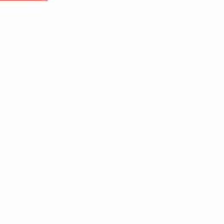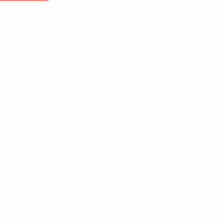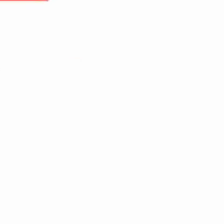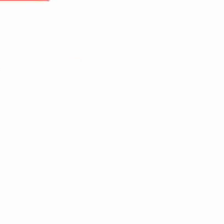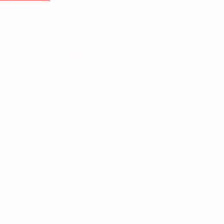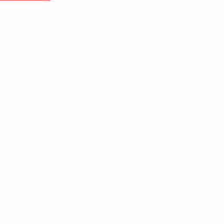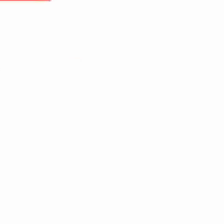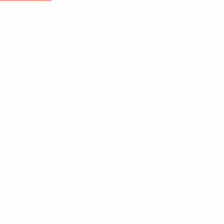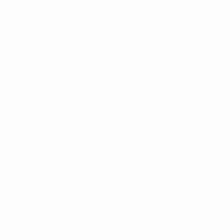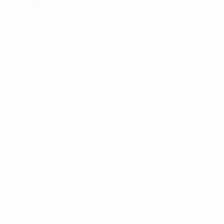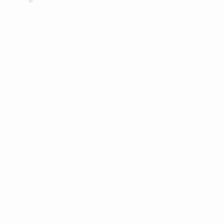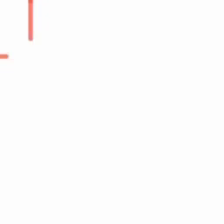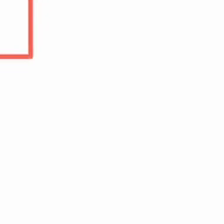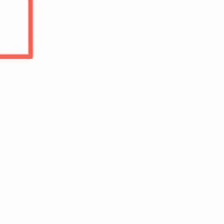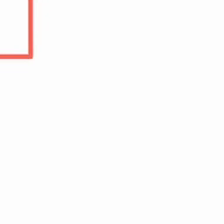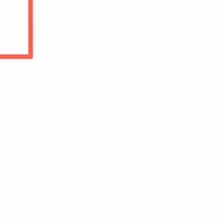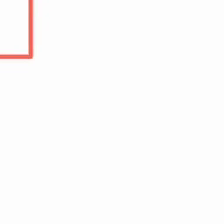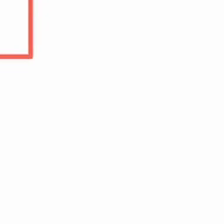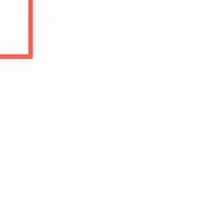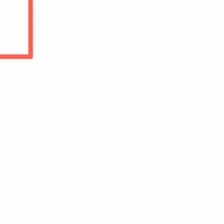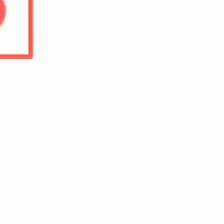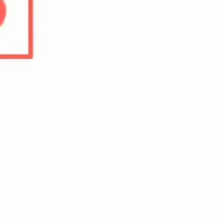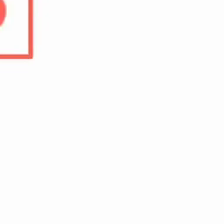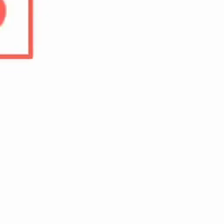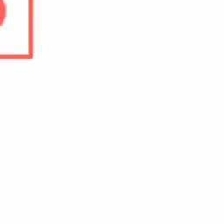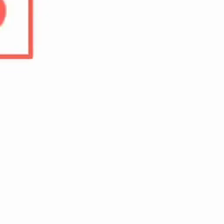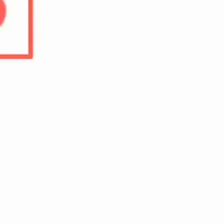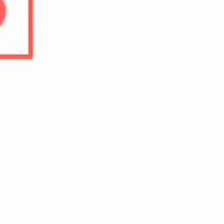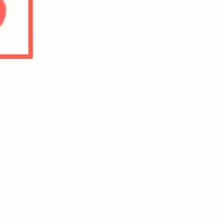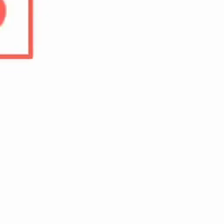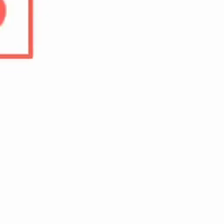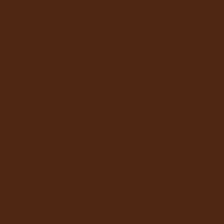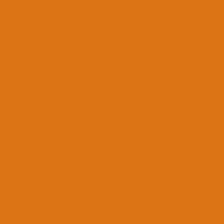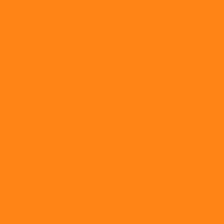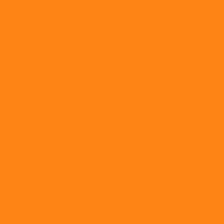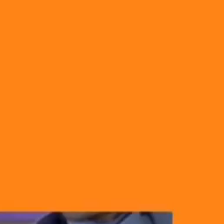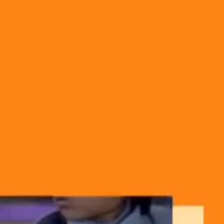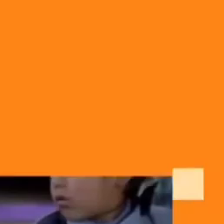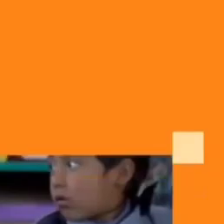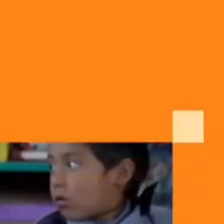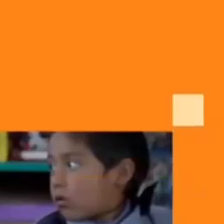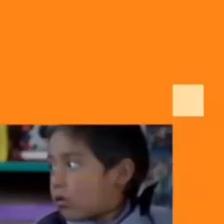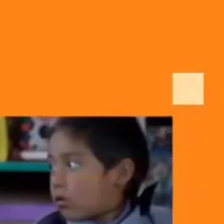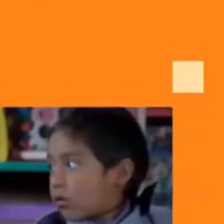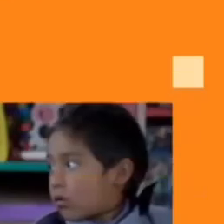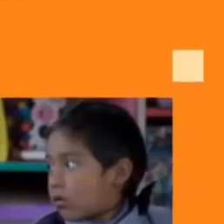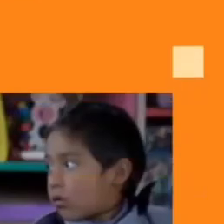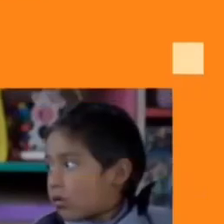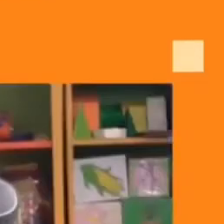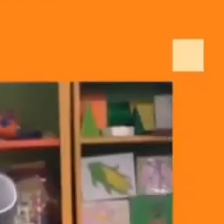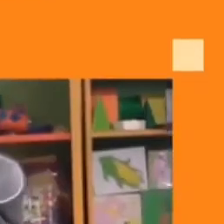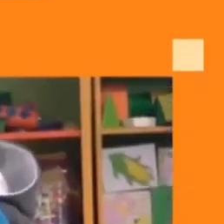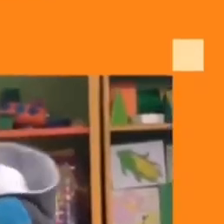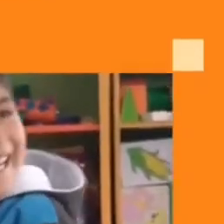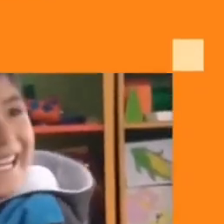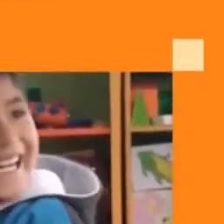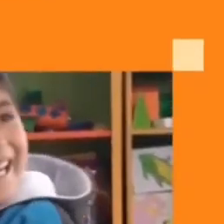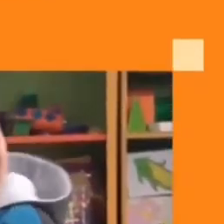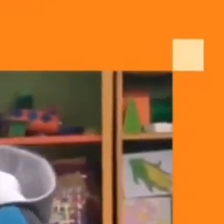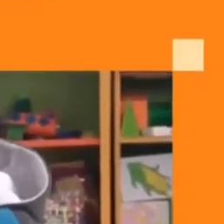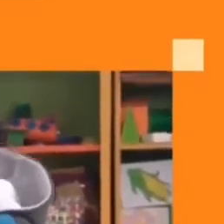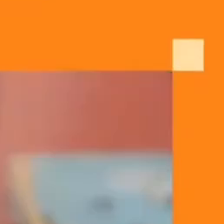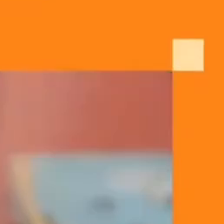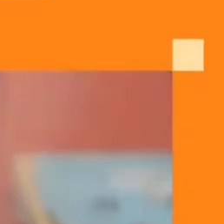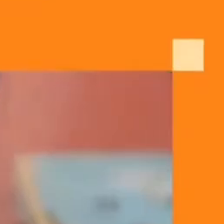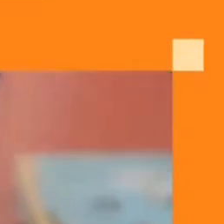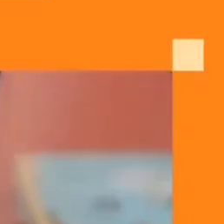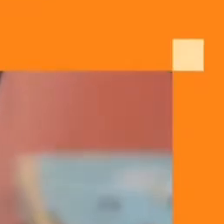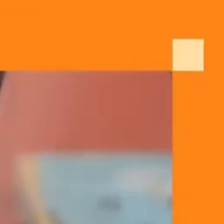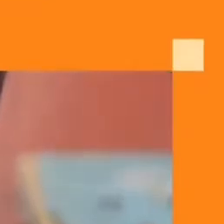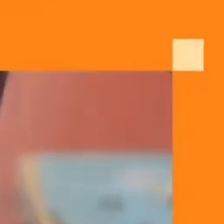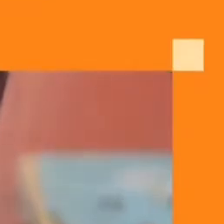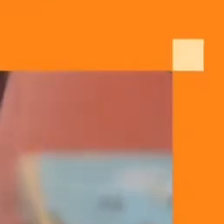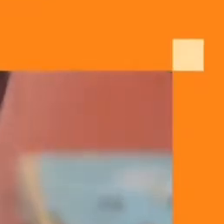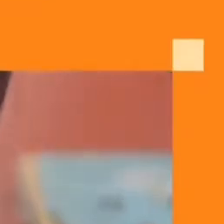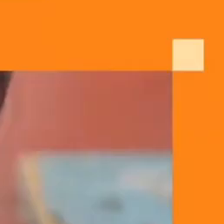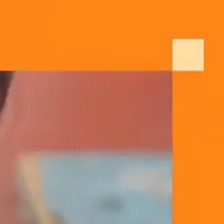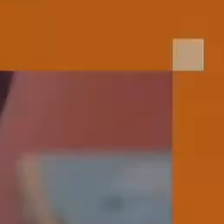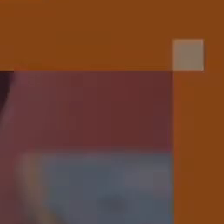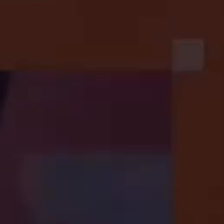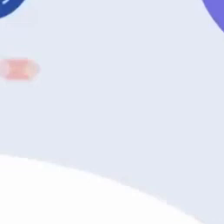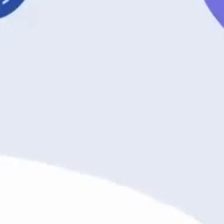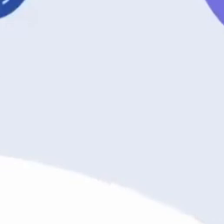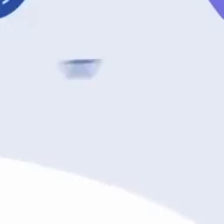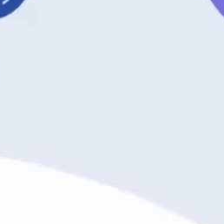Gobierno del Perú, el Perú primero. Estamos viendo Aprendo en Casa, secundaria.